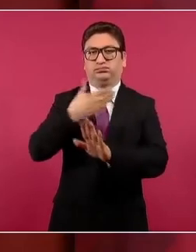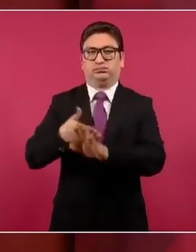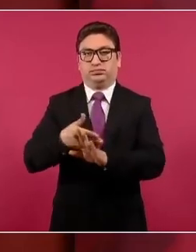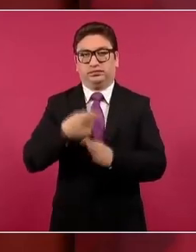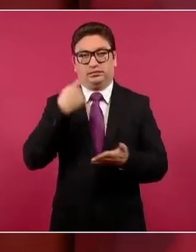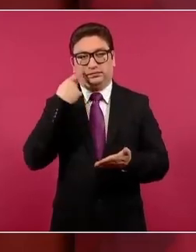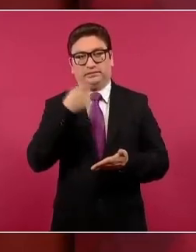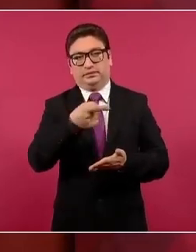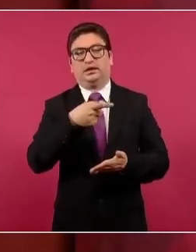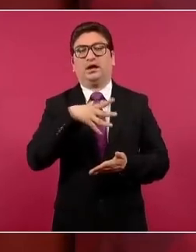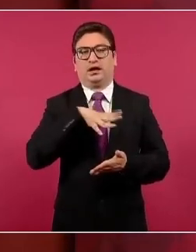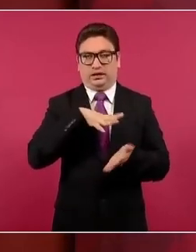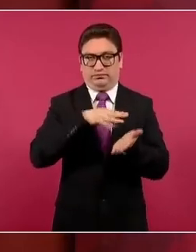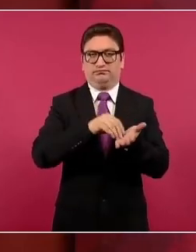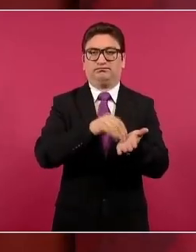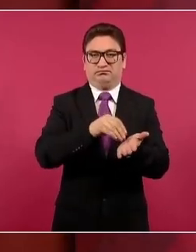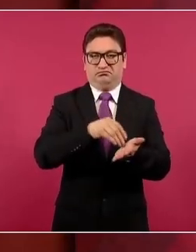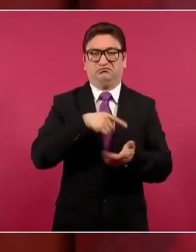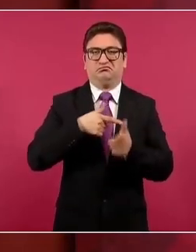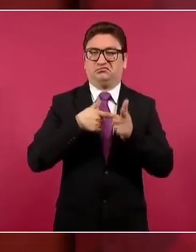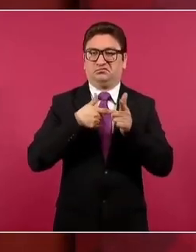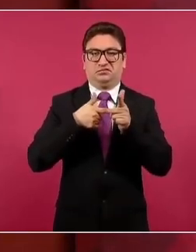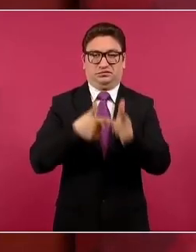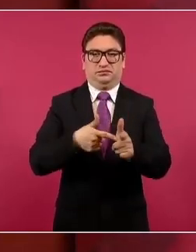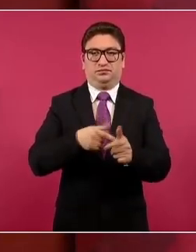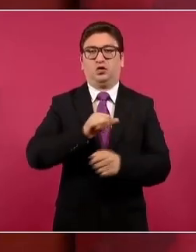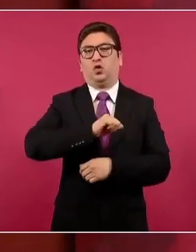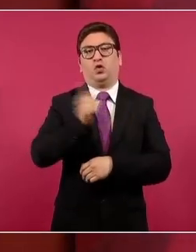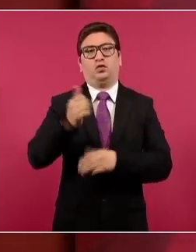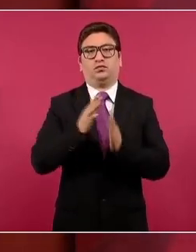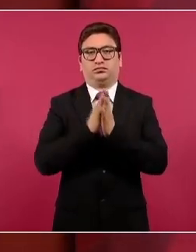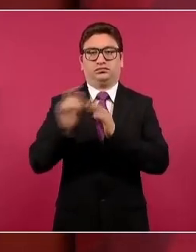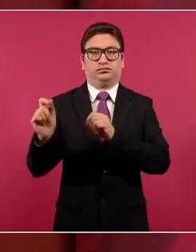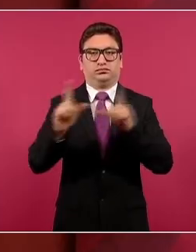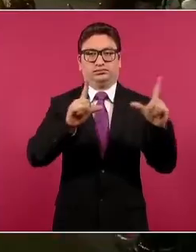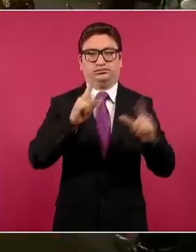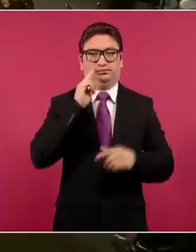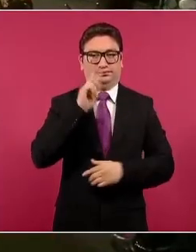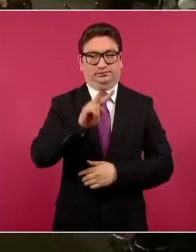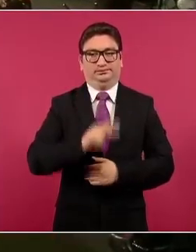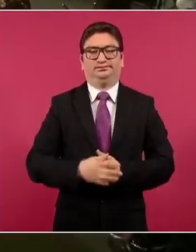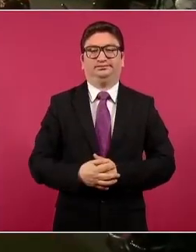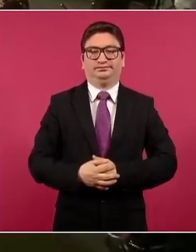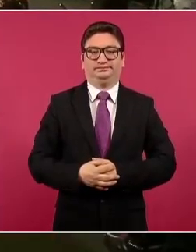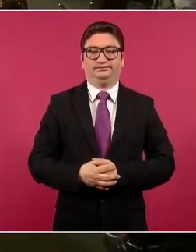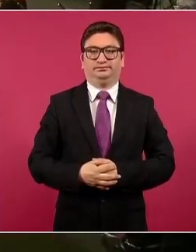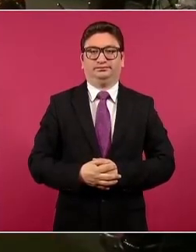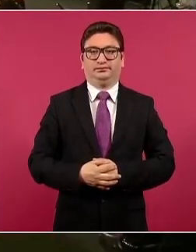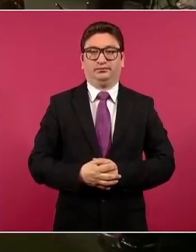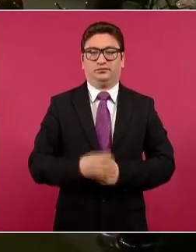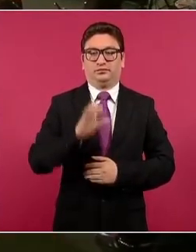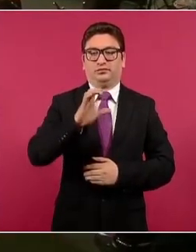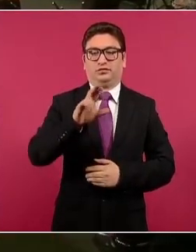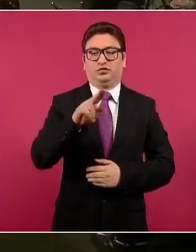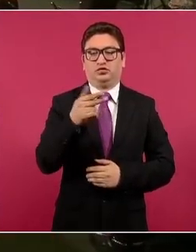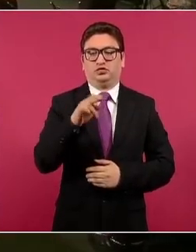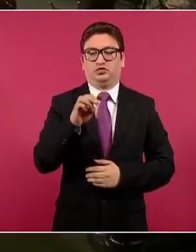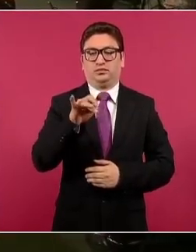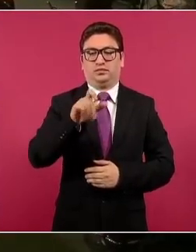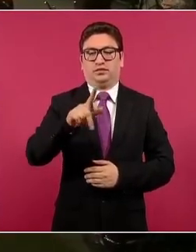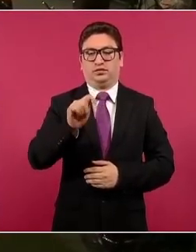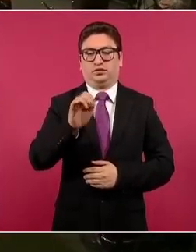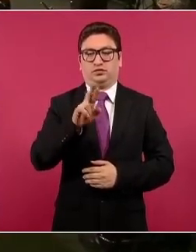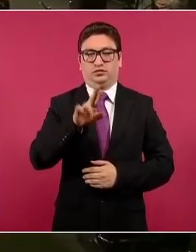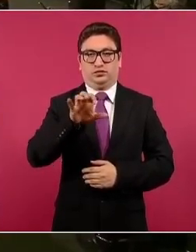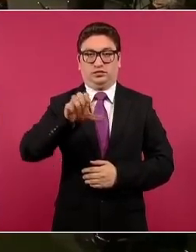pues, aquí siguen, siguen arriba. La siguiente, por favor. Bueno, aquí tenemos a Chumel Torres, que es una